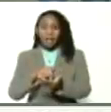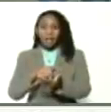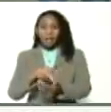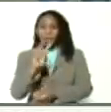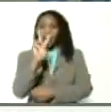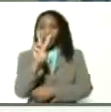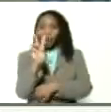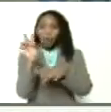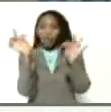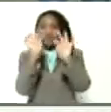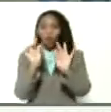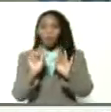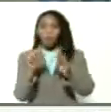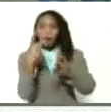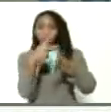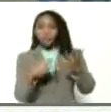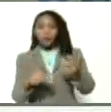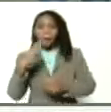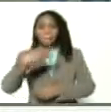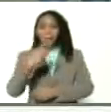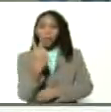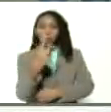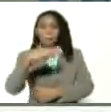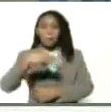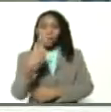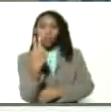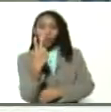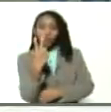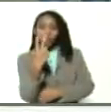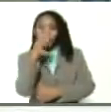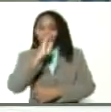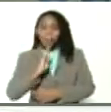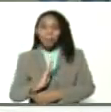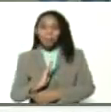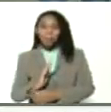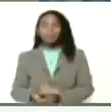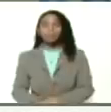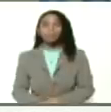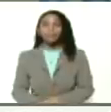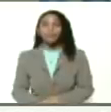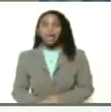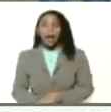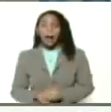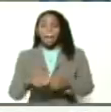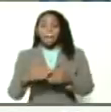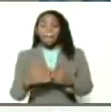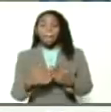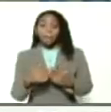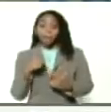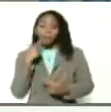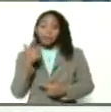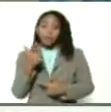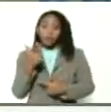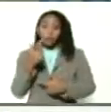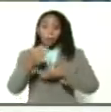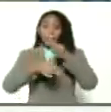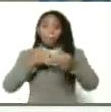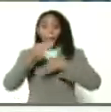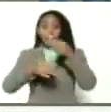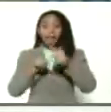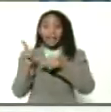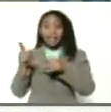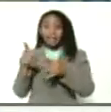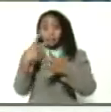las dos variantes brasileiras, la P1 y la P2. Dicho sea de paso el comentario, esas